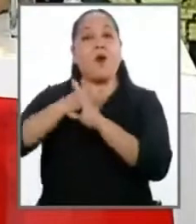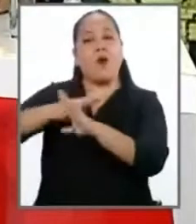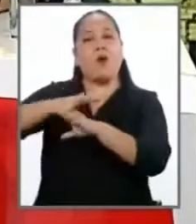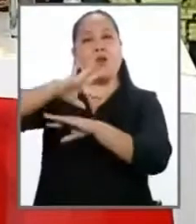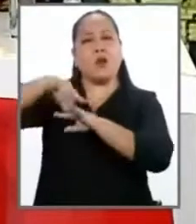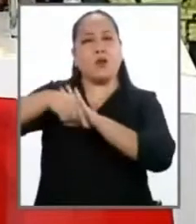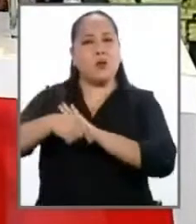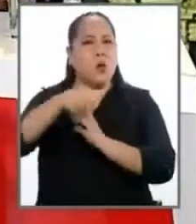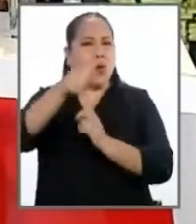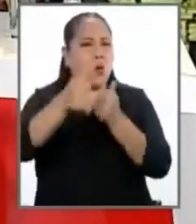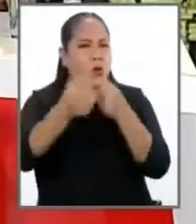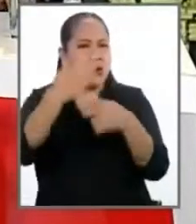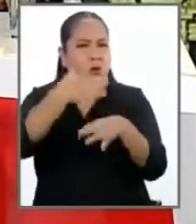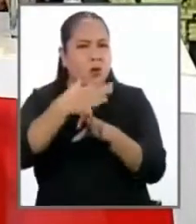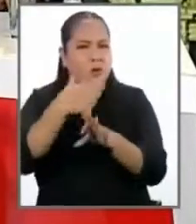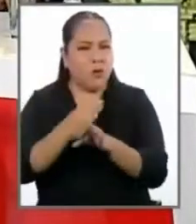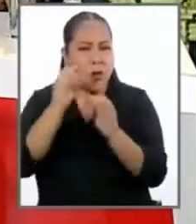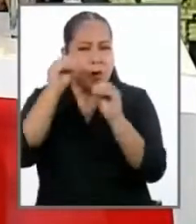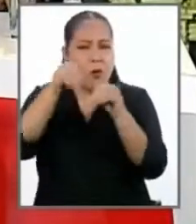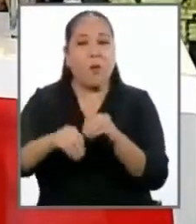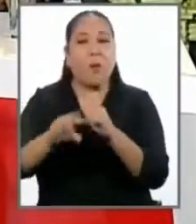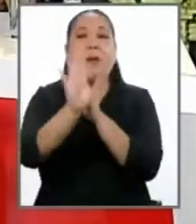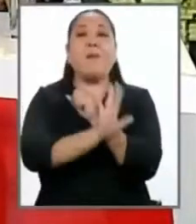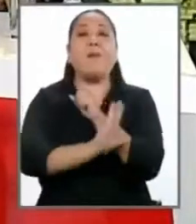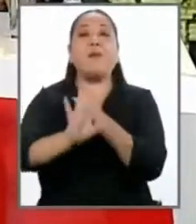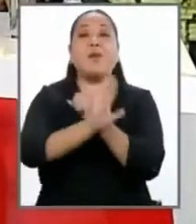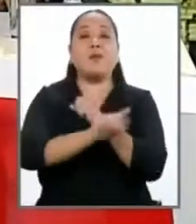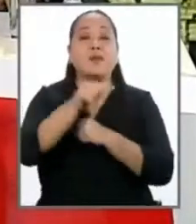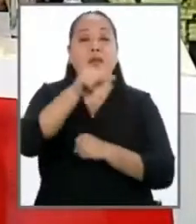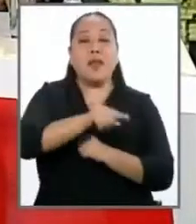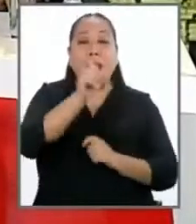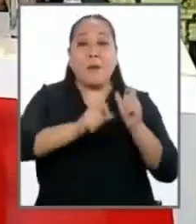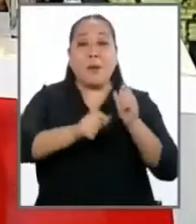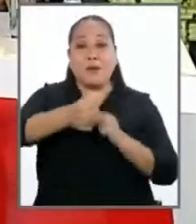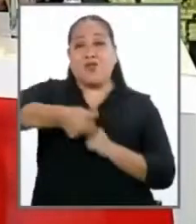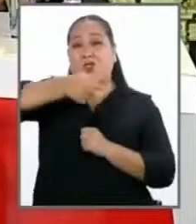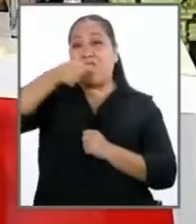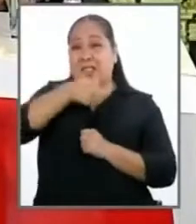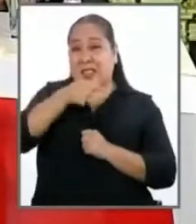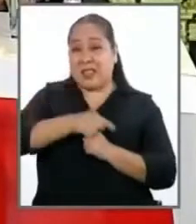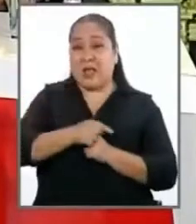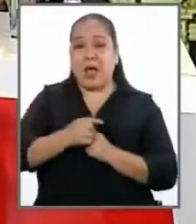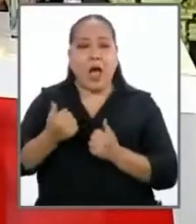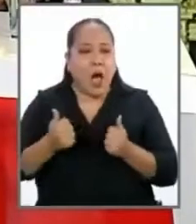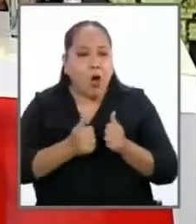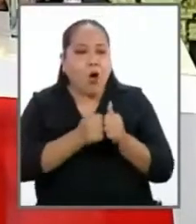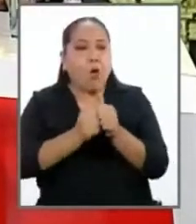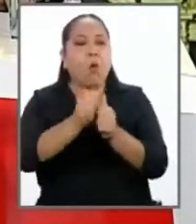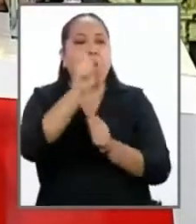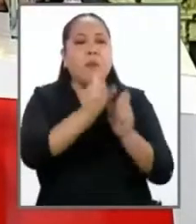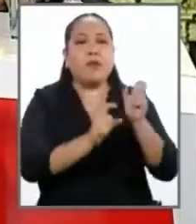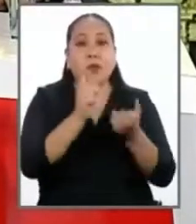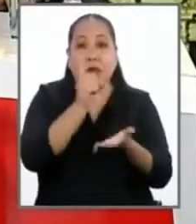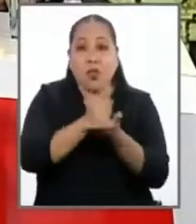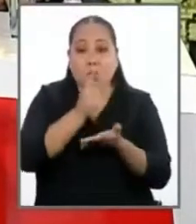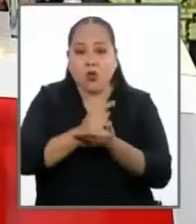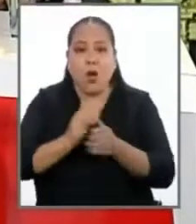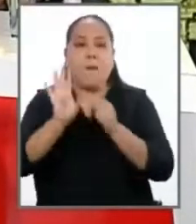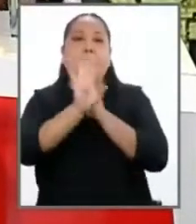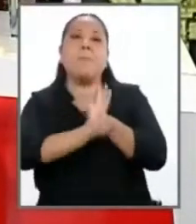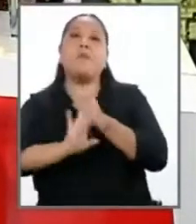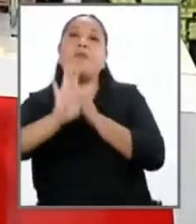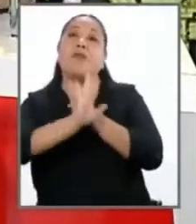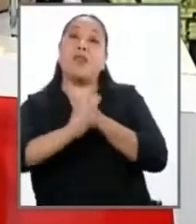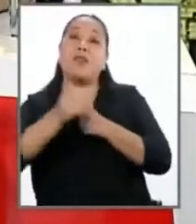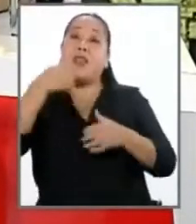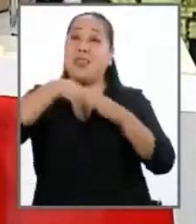¿Qué mecanismos se pueden idear para proteger a los funcionarios, para acompañar a quienes denuncian dentro de la administración